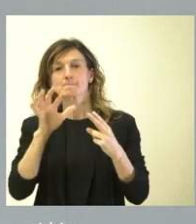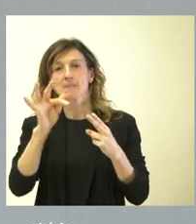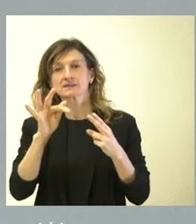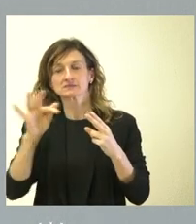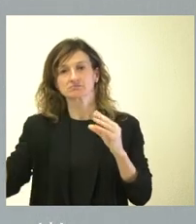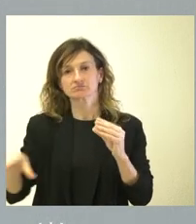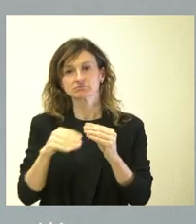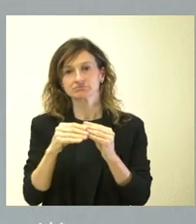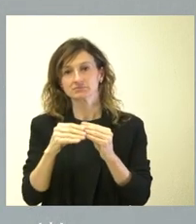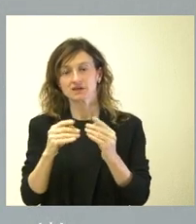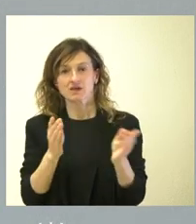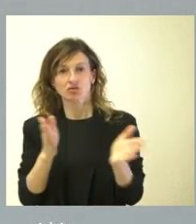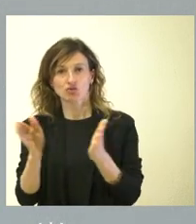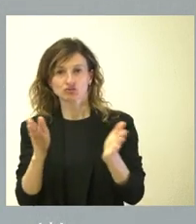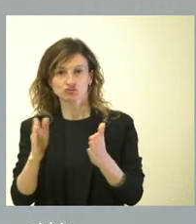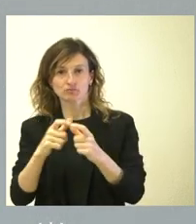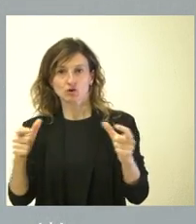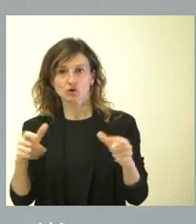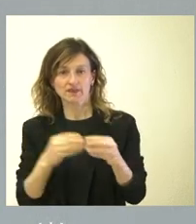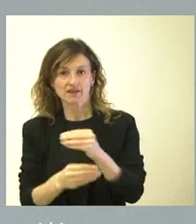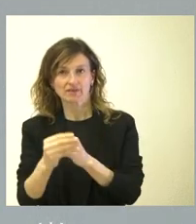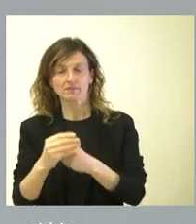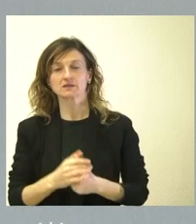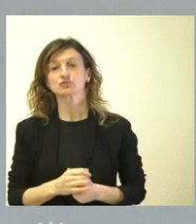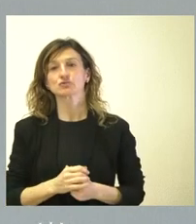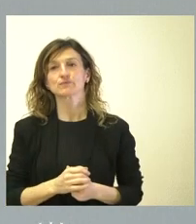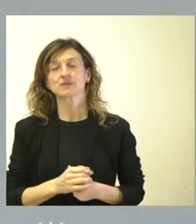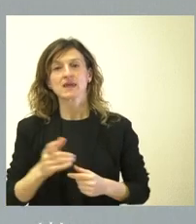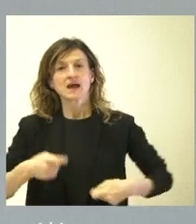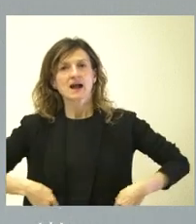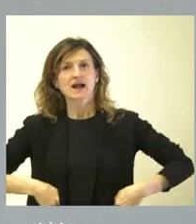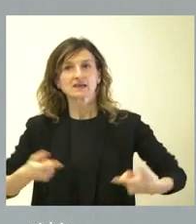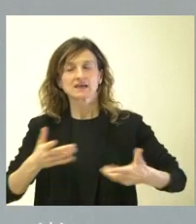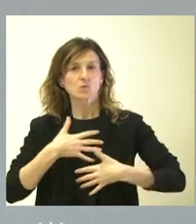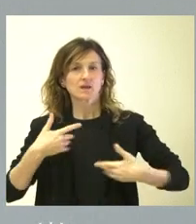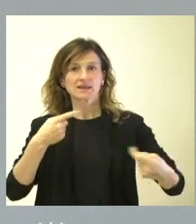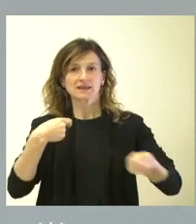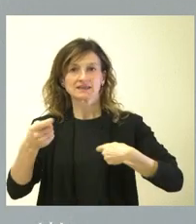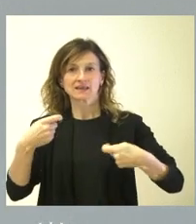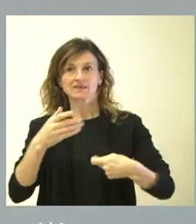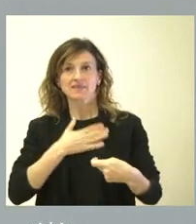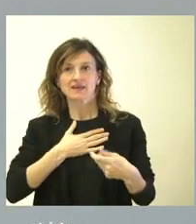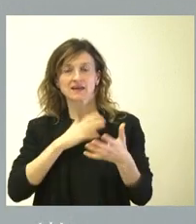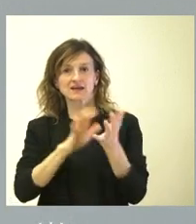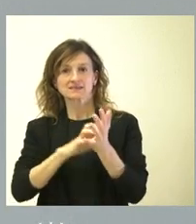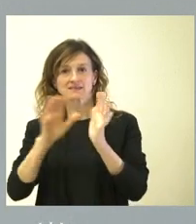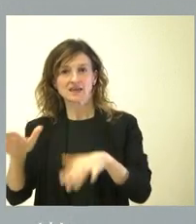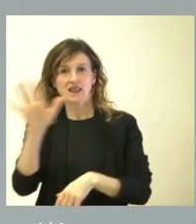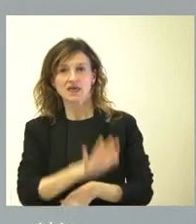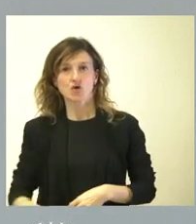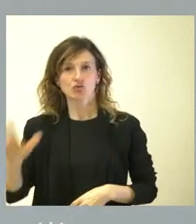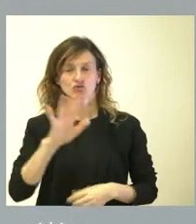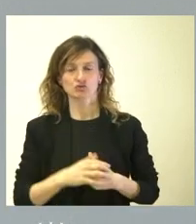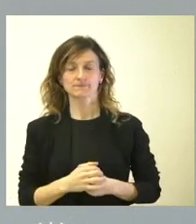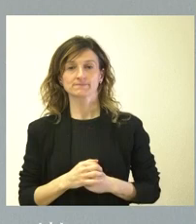este bueno nacimiento. Este bueno nacimiento se puede gastar en cualquier establecimiento de Castilla y León, en cualquier establecimiento de